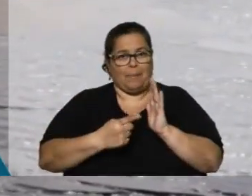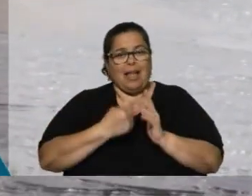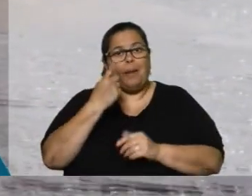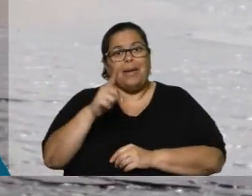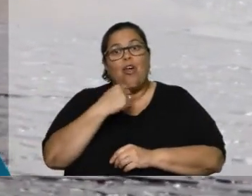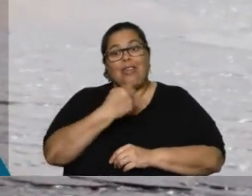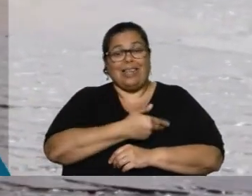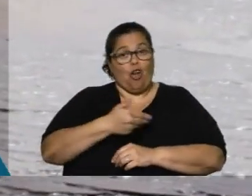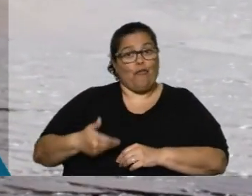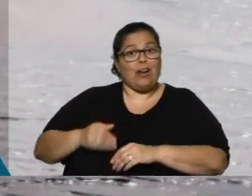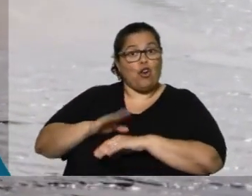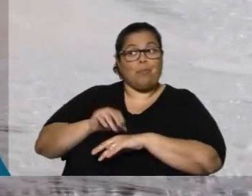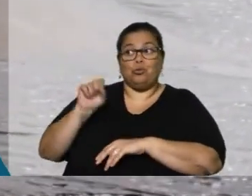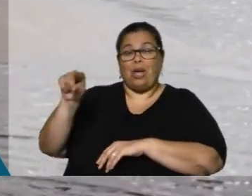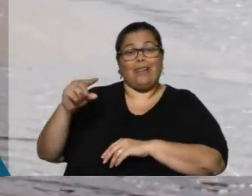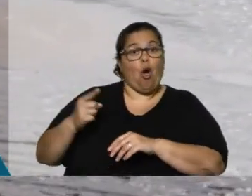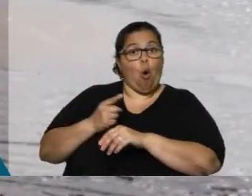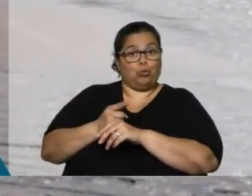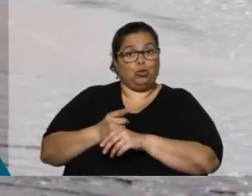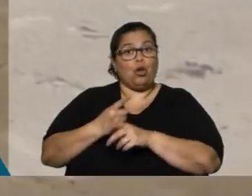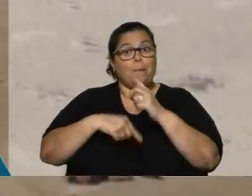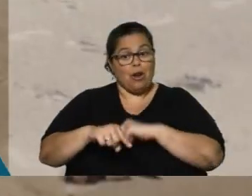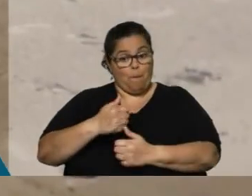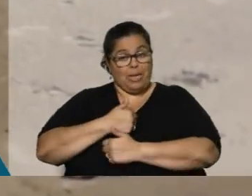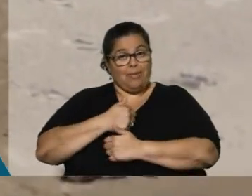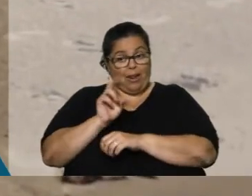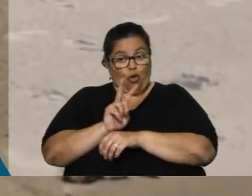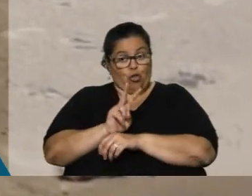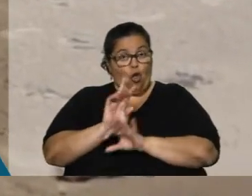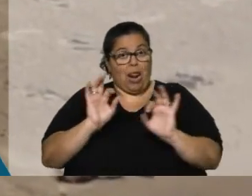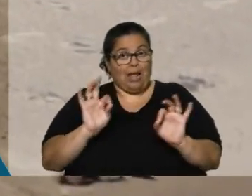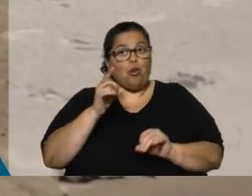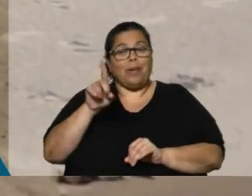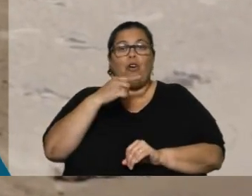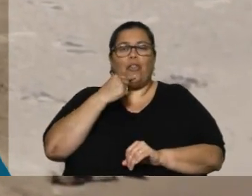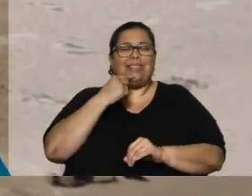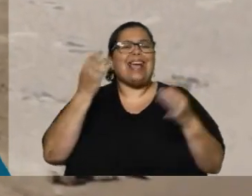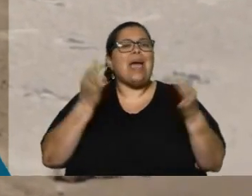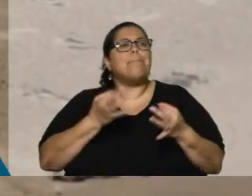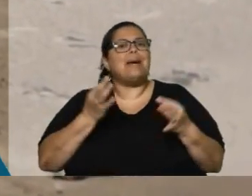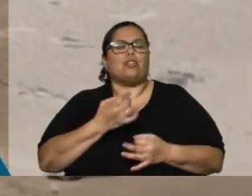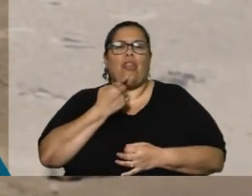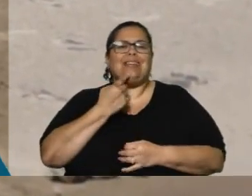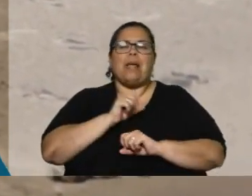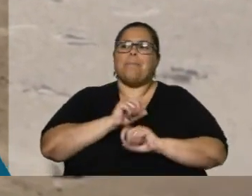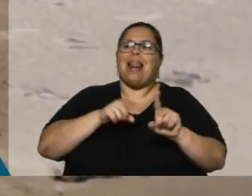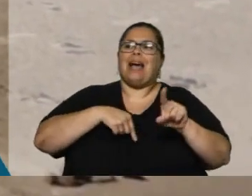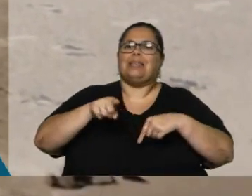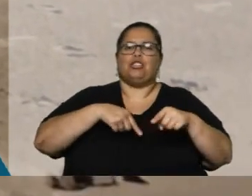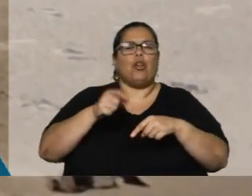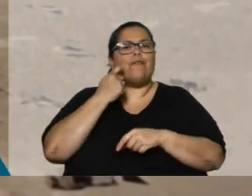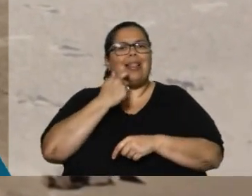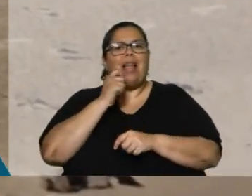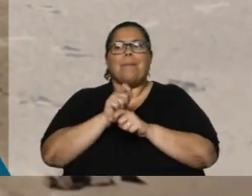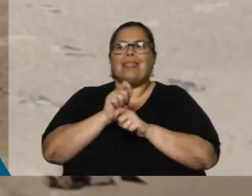oposición, aún cuando los militares vigilan las instalaciones, los expertos atribuyen el problema a la mala gestión y la falta de mantenimiento.